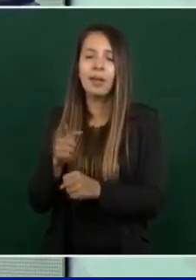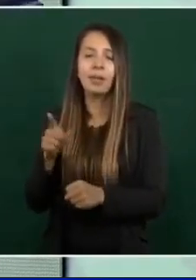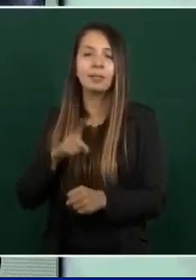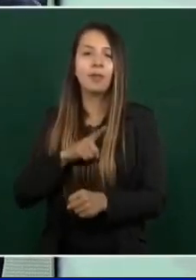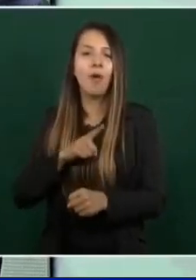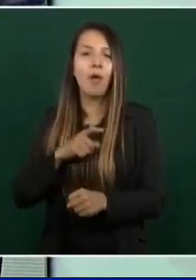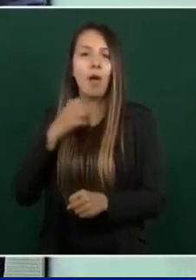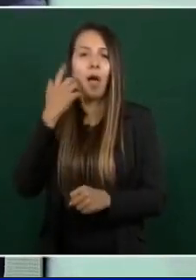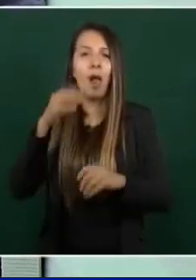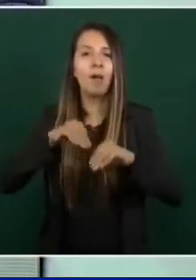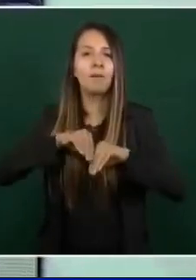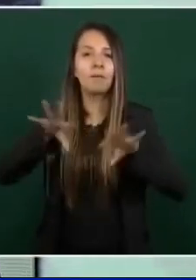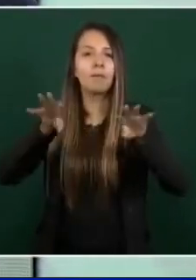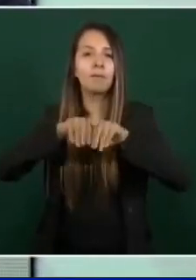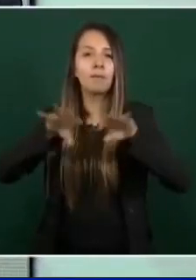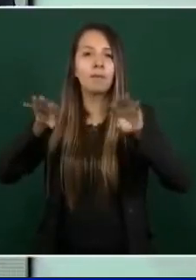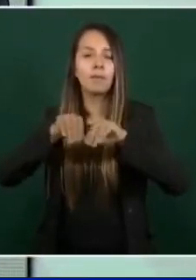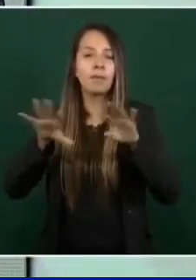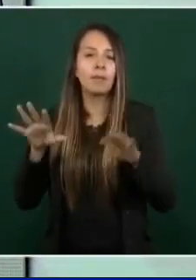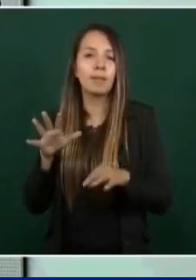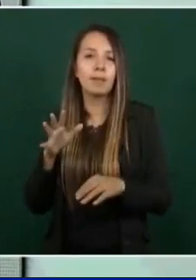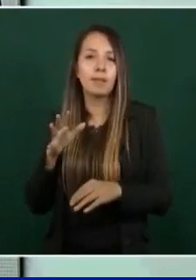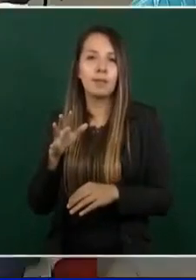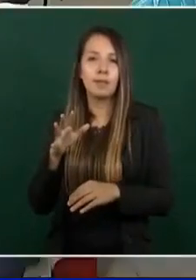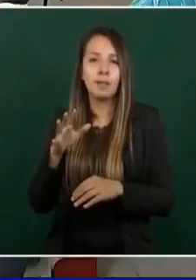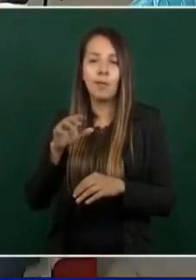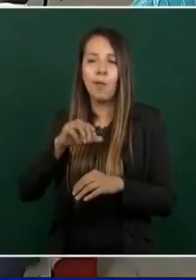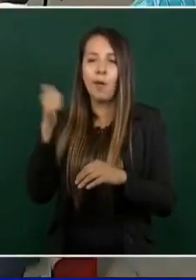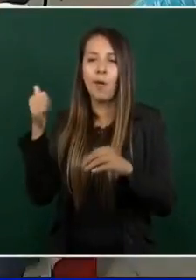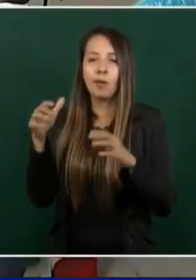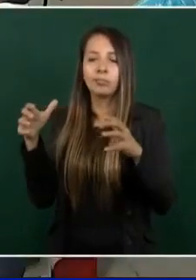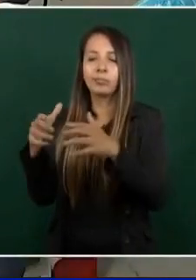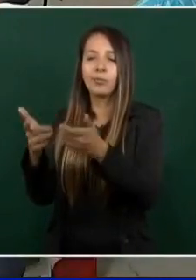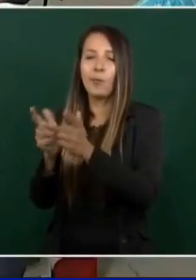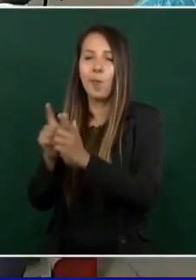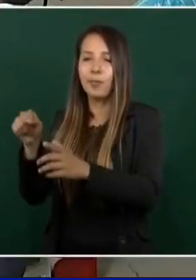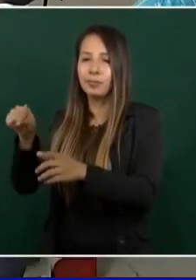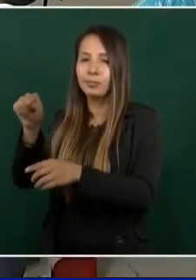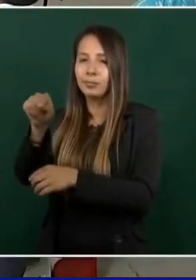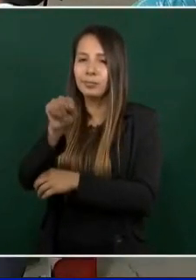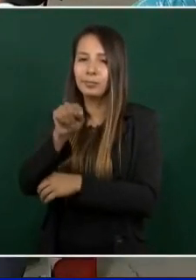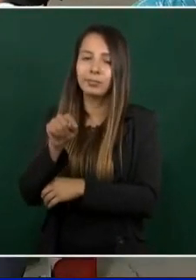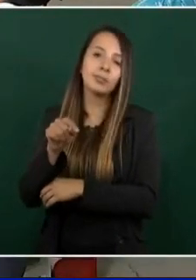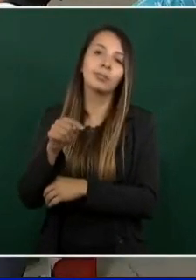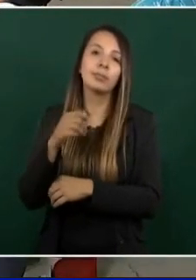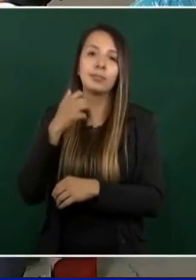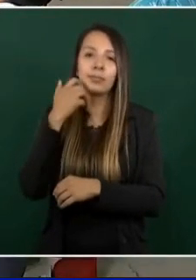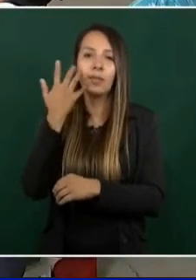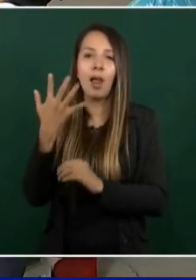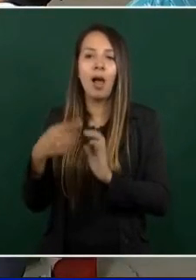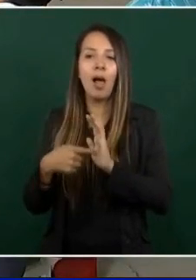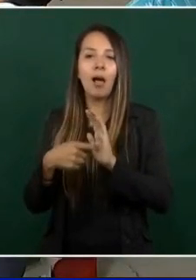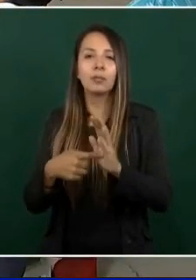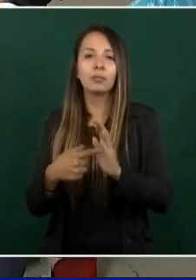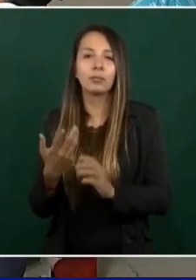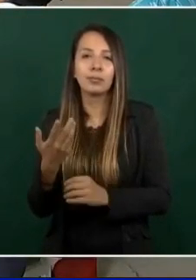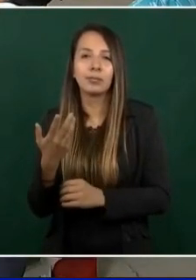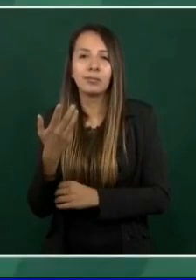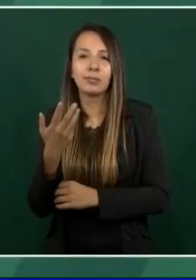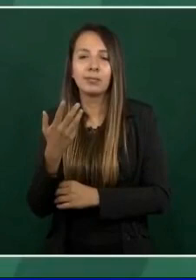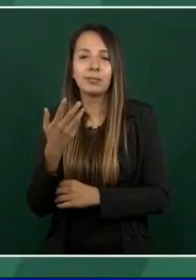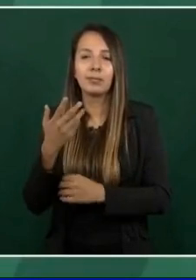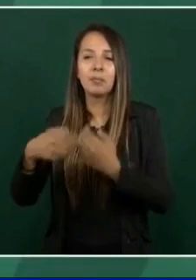de las organizaciones y propaganda también de nuestros